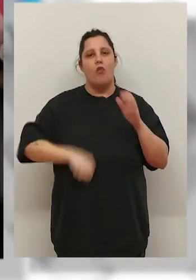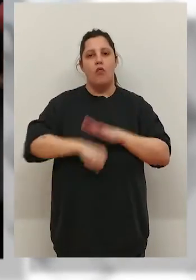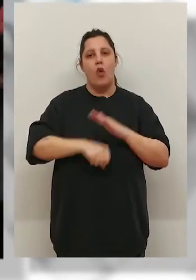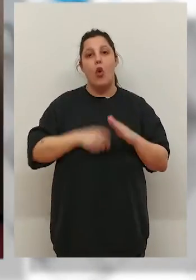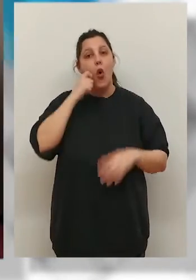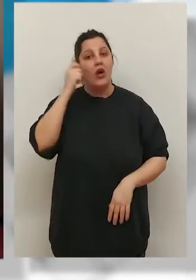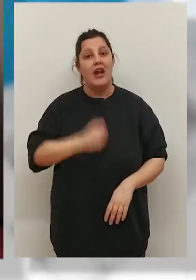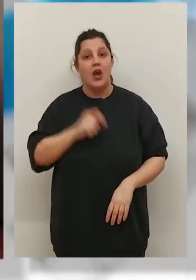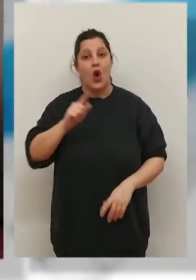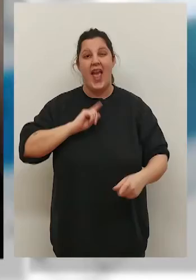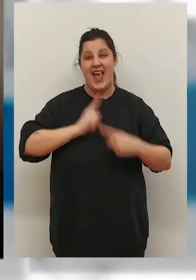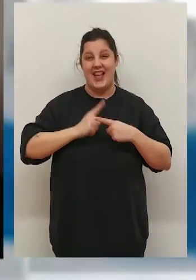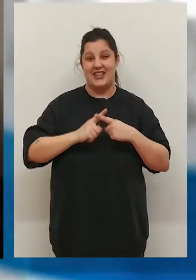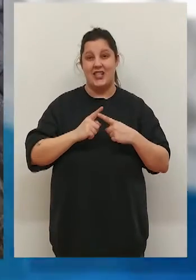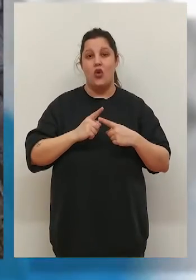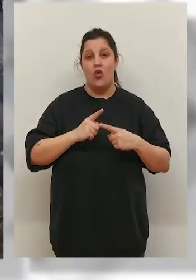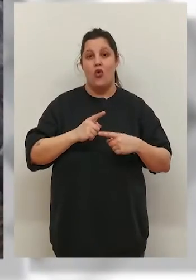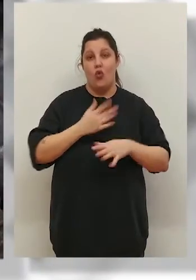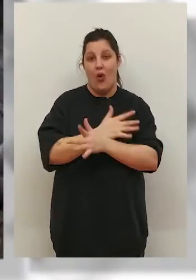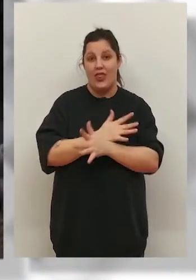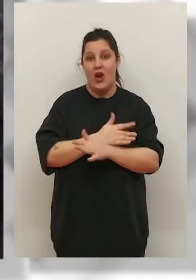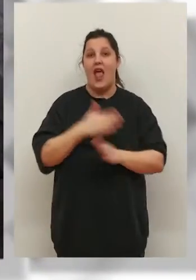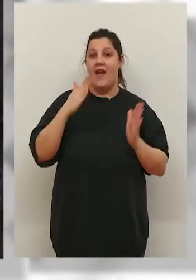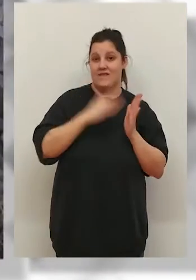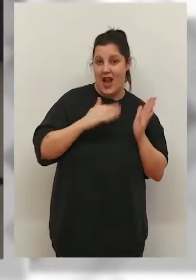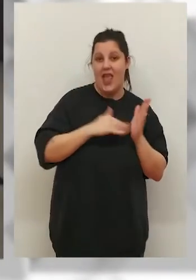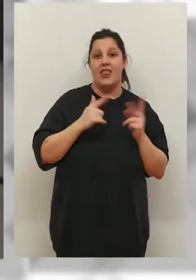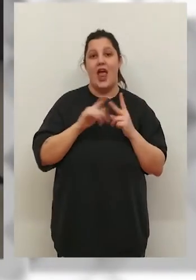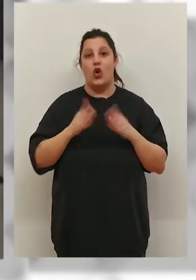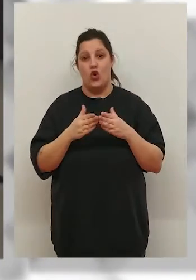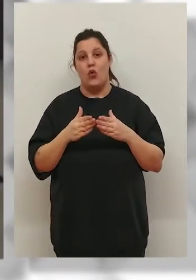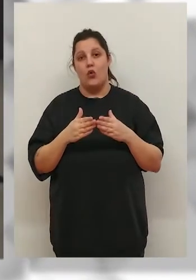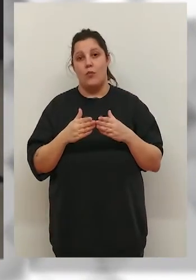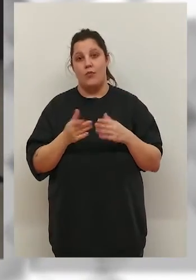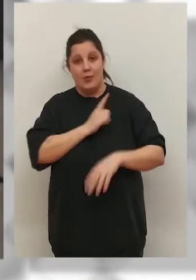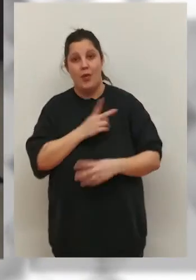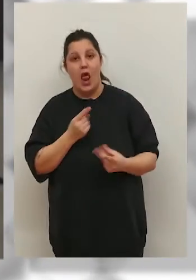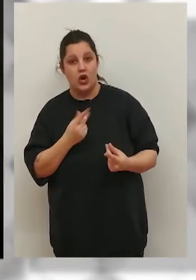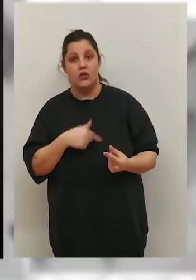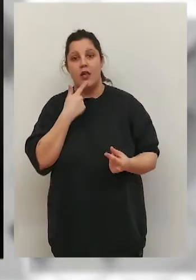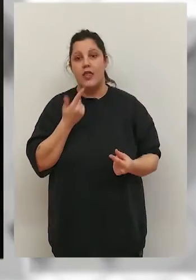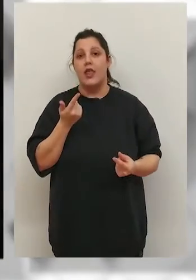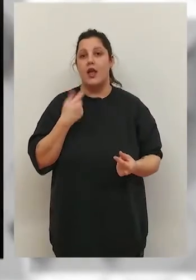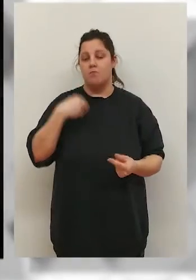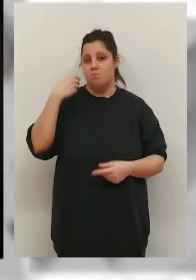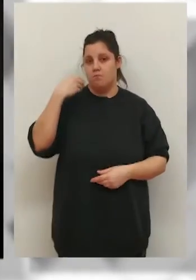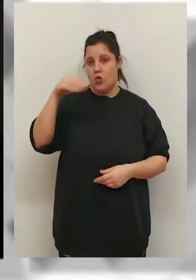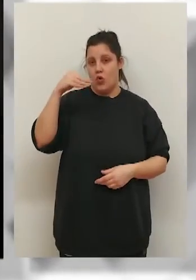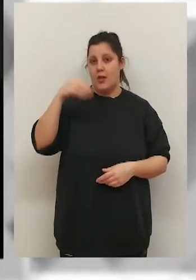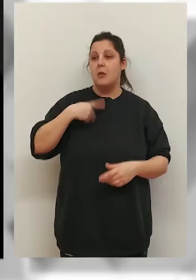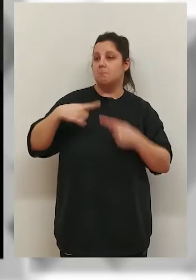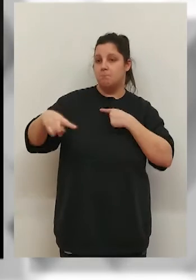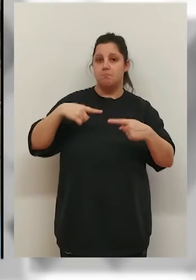nueva aventura en el fútbol ucraniano. El exjugador de Valencia o Club Deportivo Logroñés, entre otros, se hizo cargo de la dirección de la Academia de Jóvenes